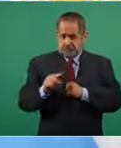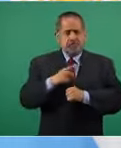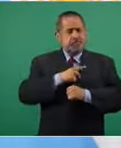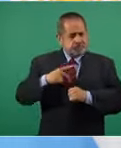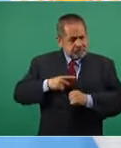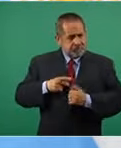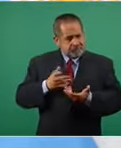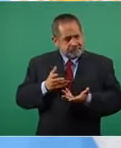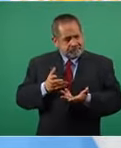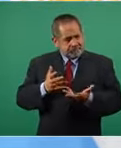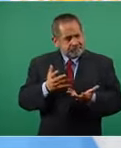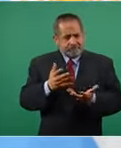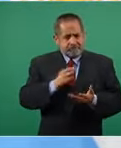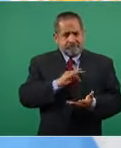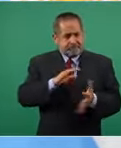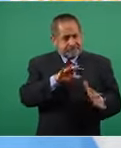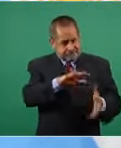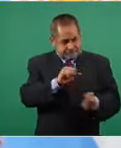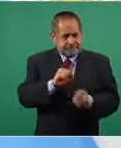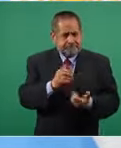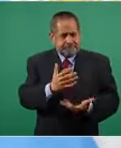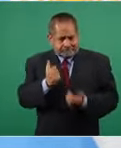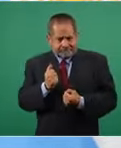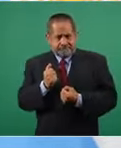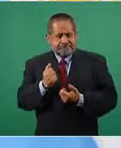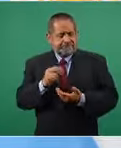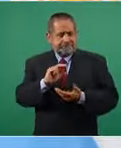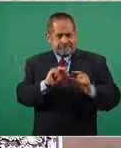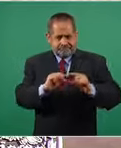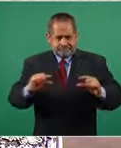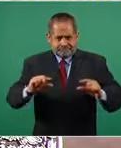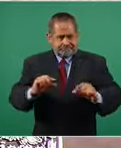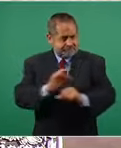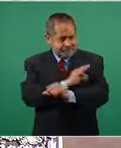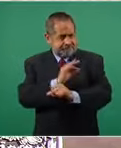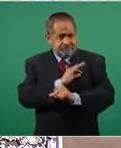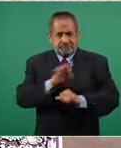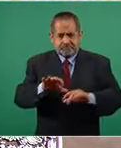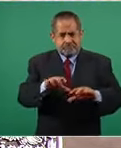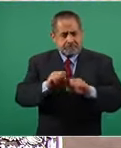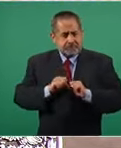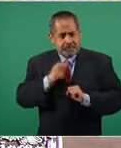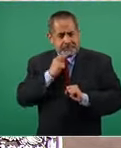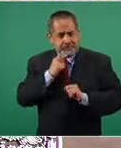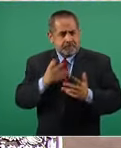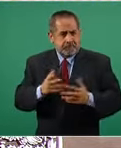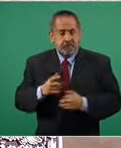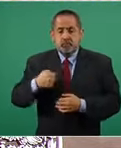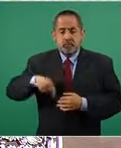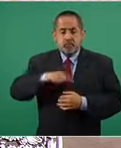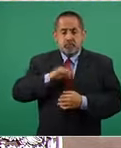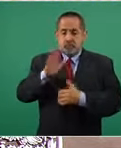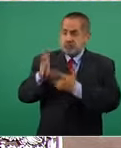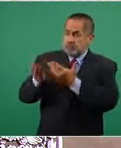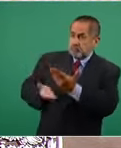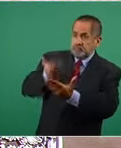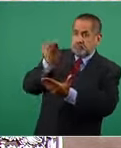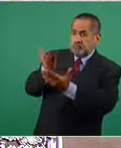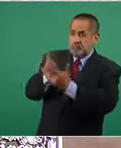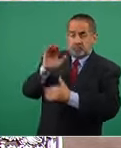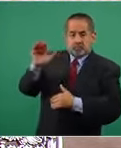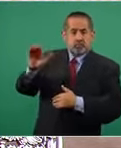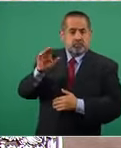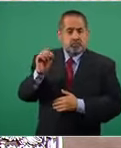las vacunas nosotros presentamos una resolución en la ONU